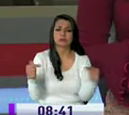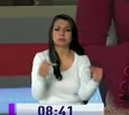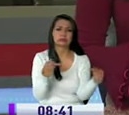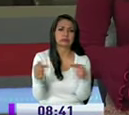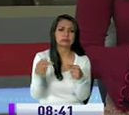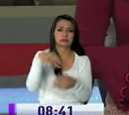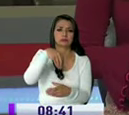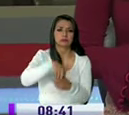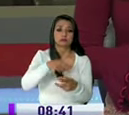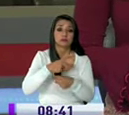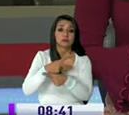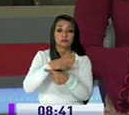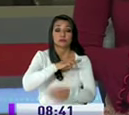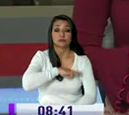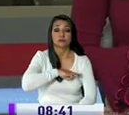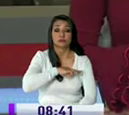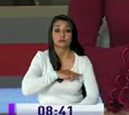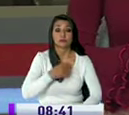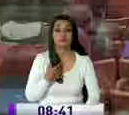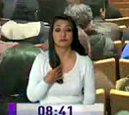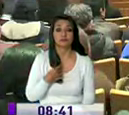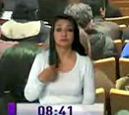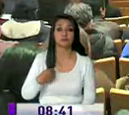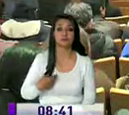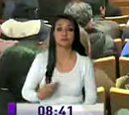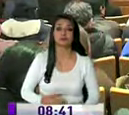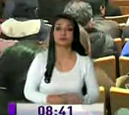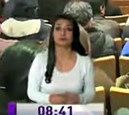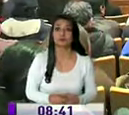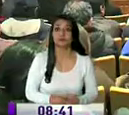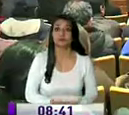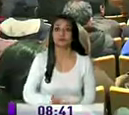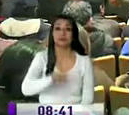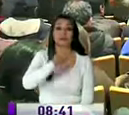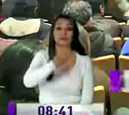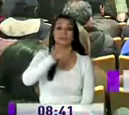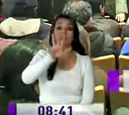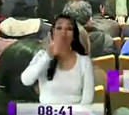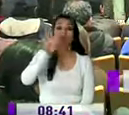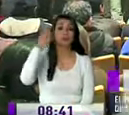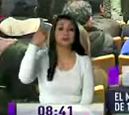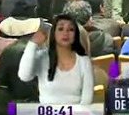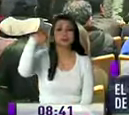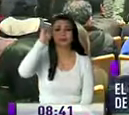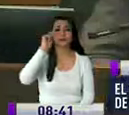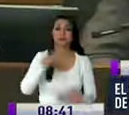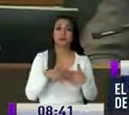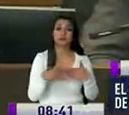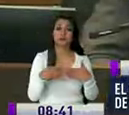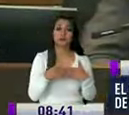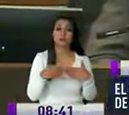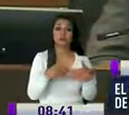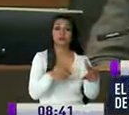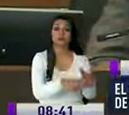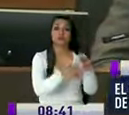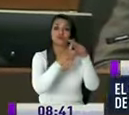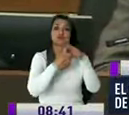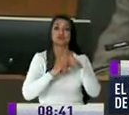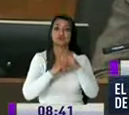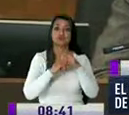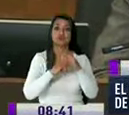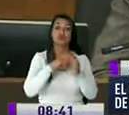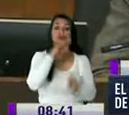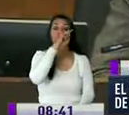interior del consejo metropolitano más de 134 millones de dólares es el crédito que buscaría el